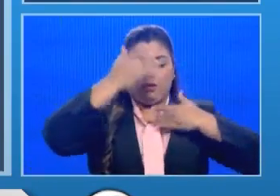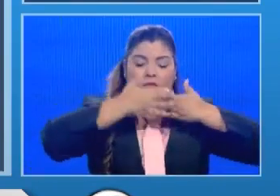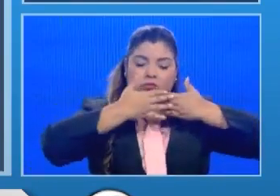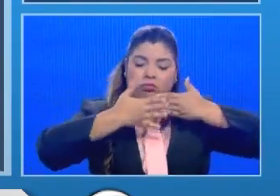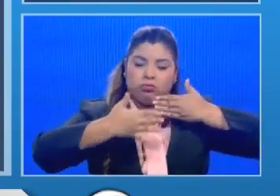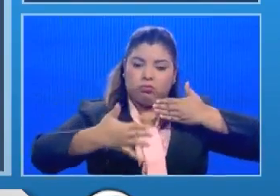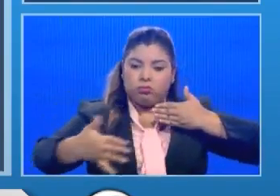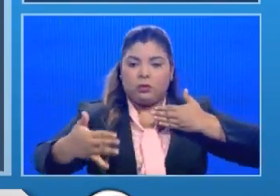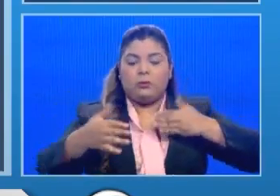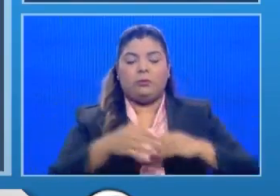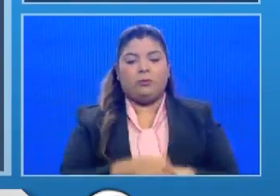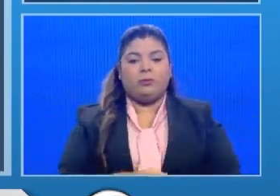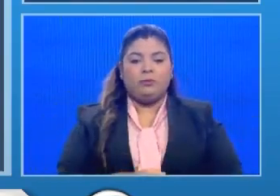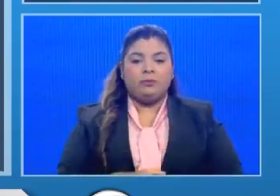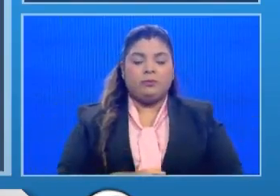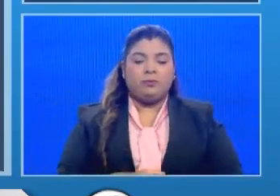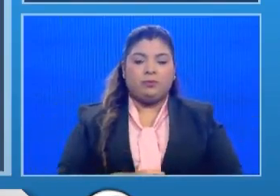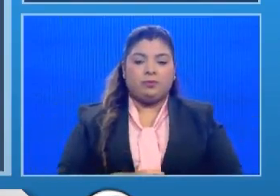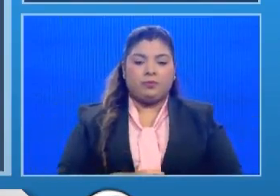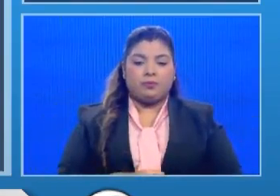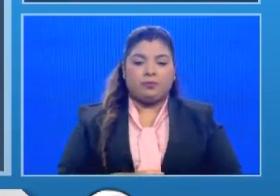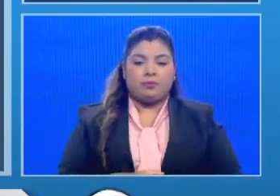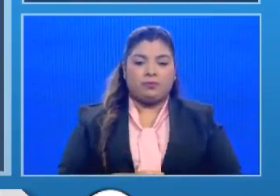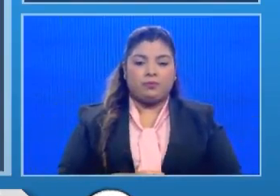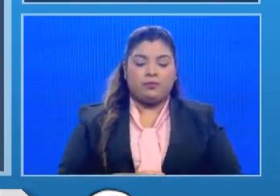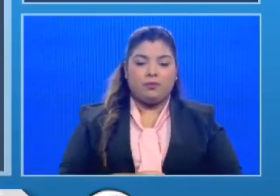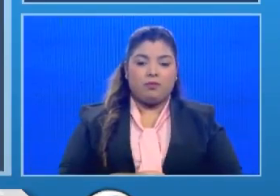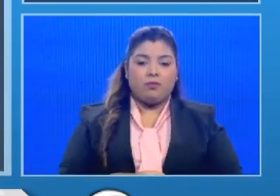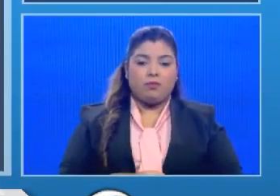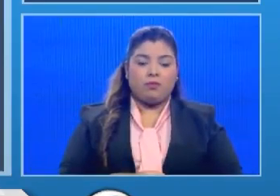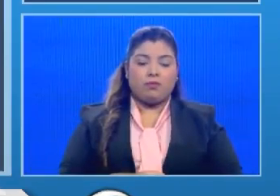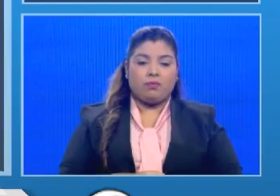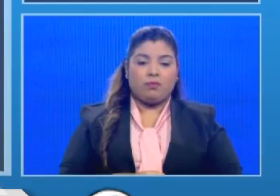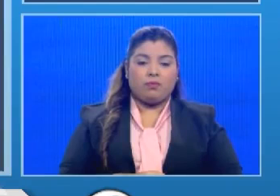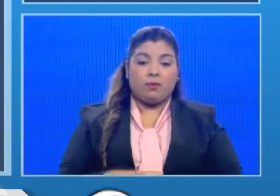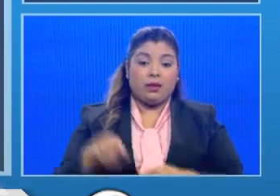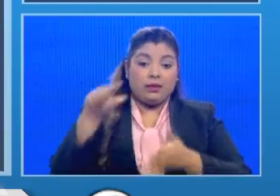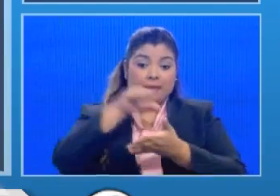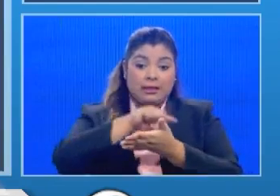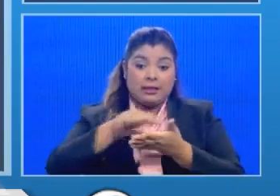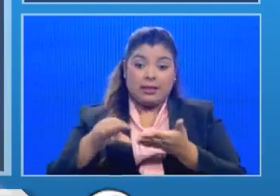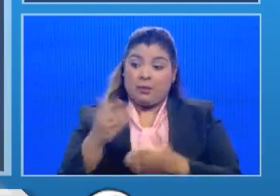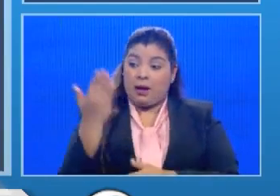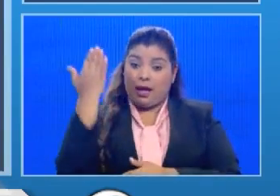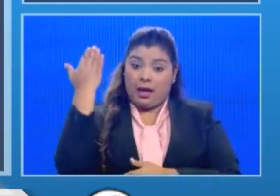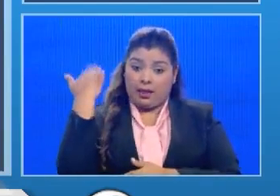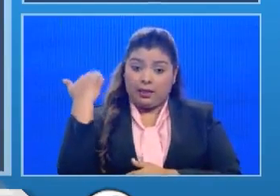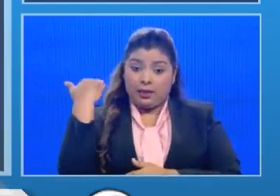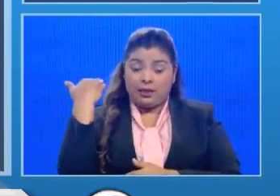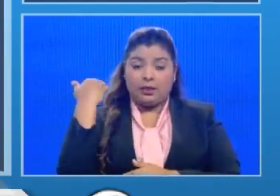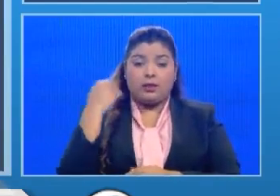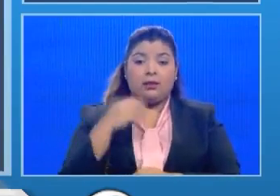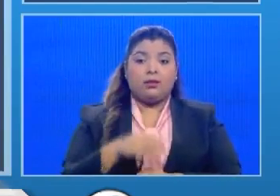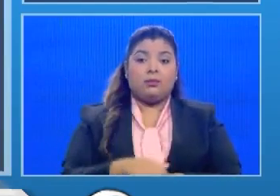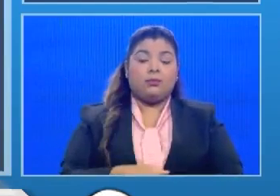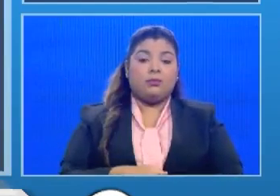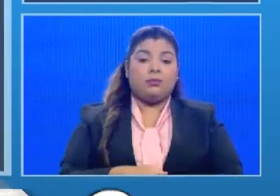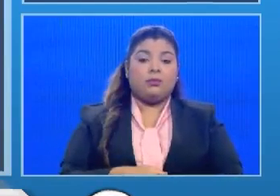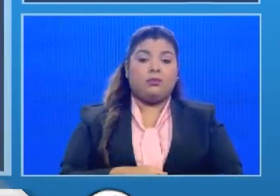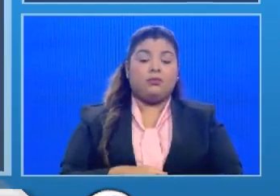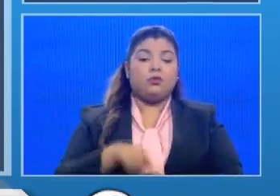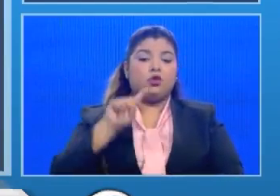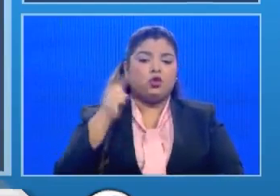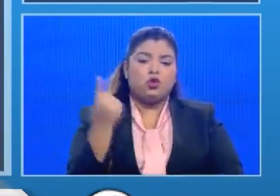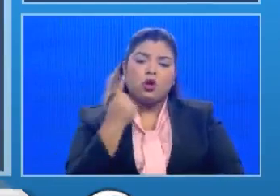empezó en la semana 11 y hasta la semana anterior que es la información que tenemos por lo que